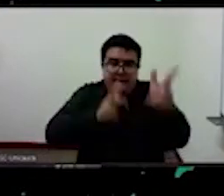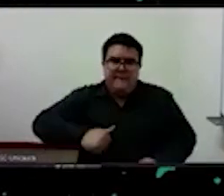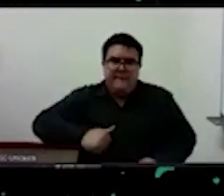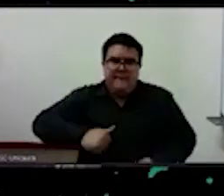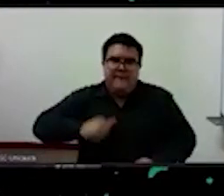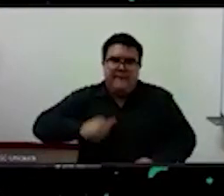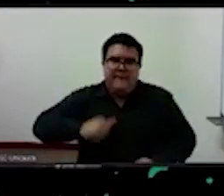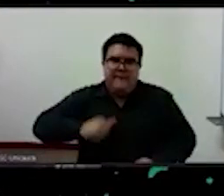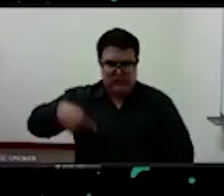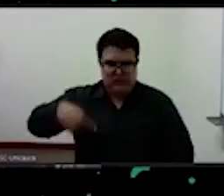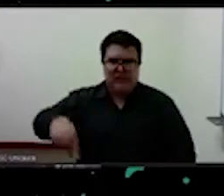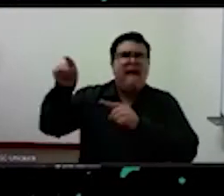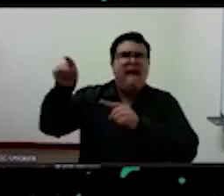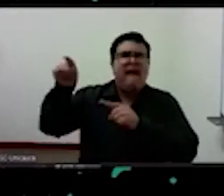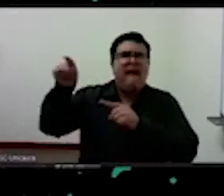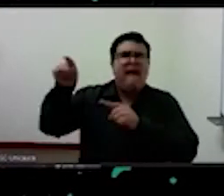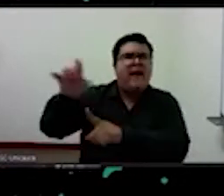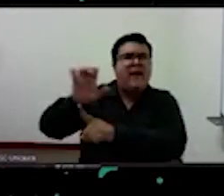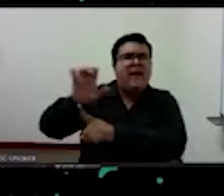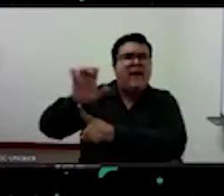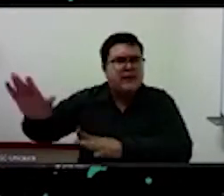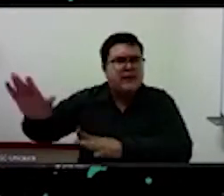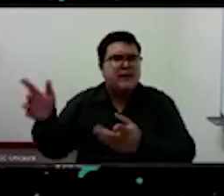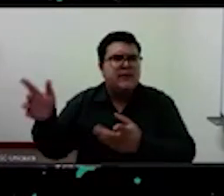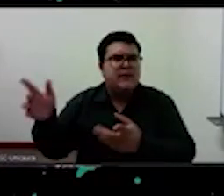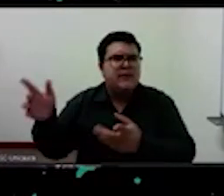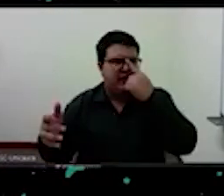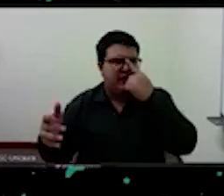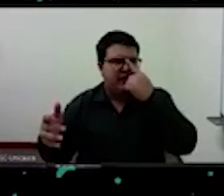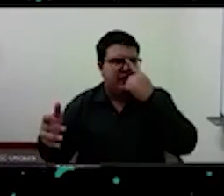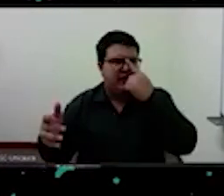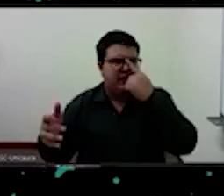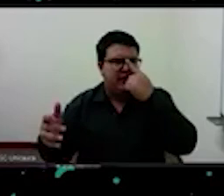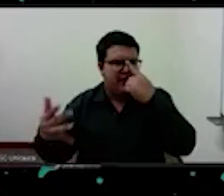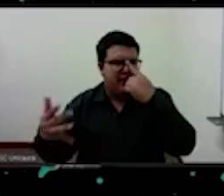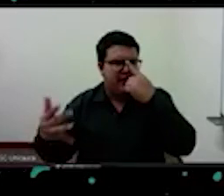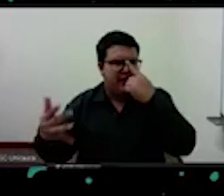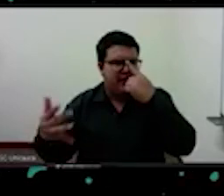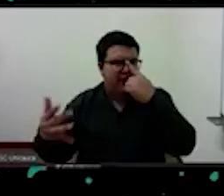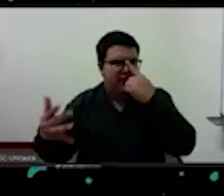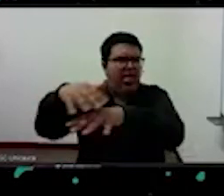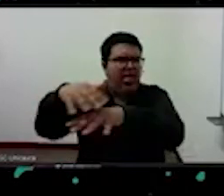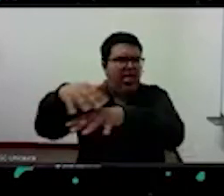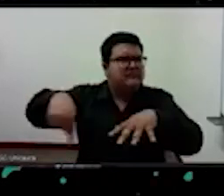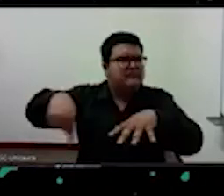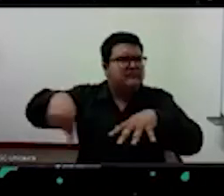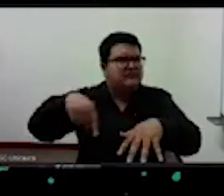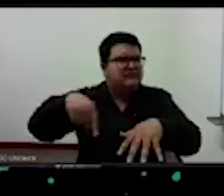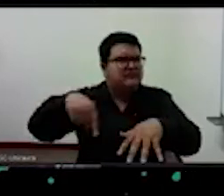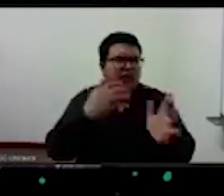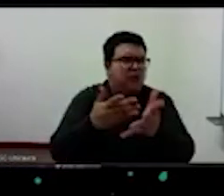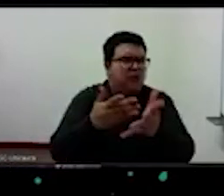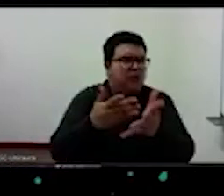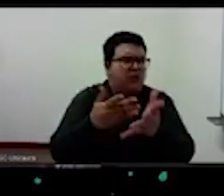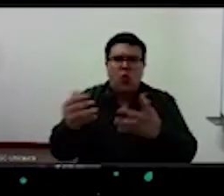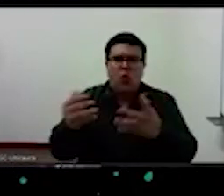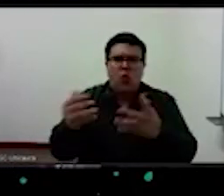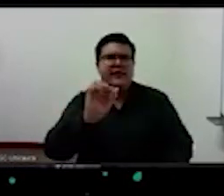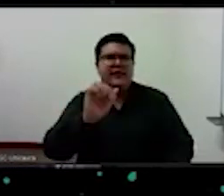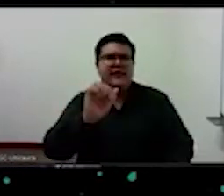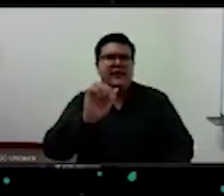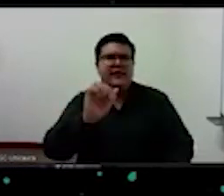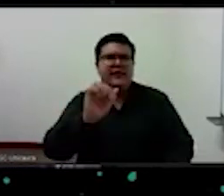en la mezcla muy especial de confucianésimo y de taoísmo y en los